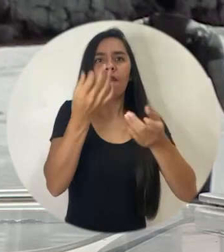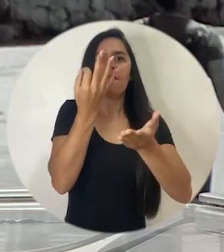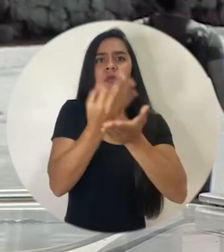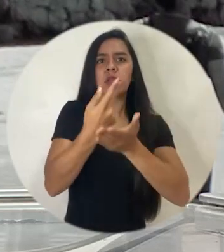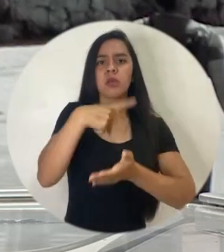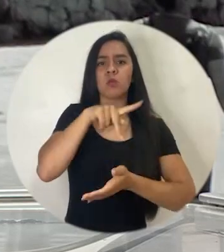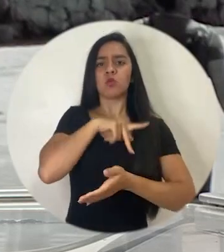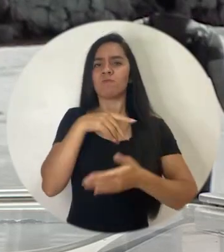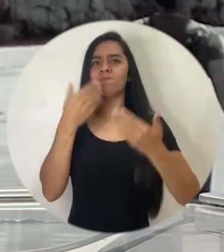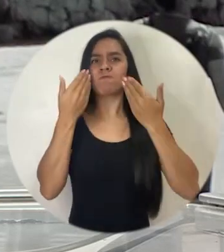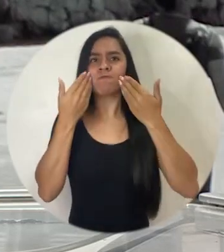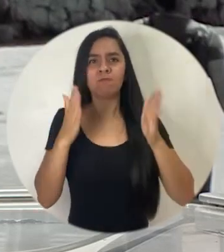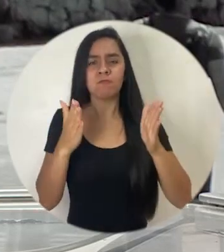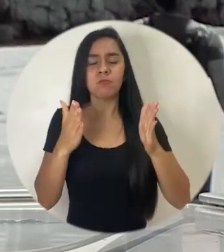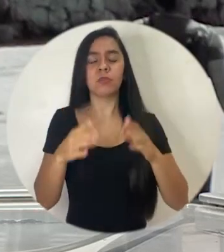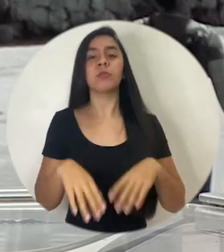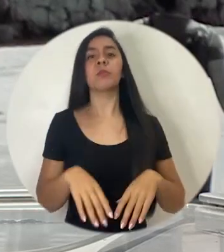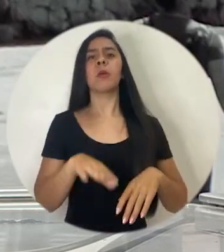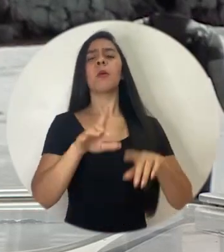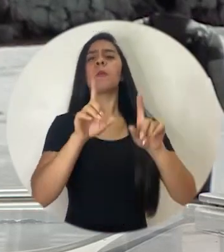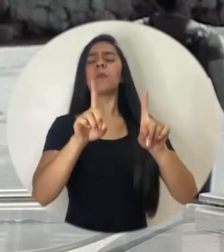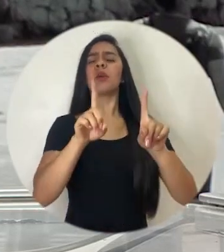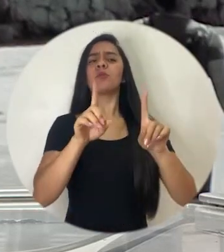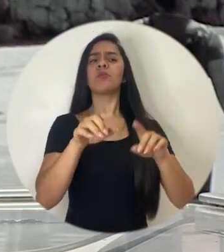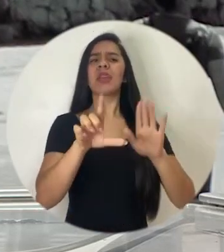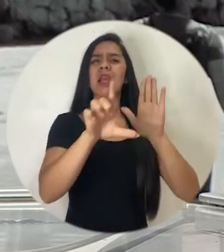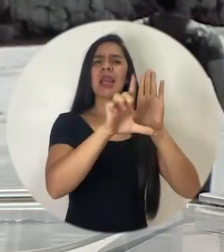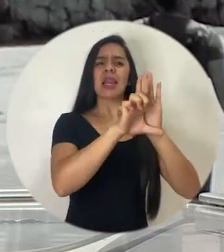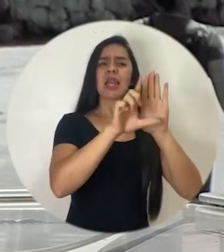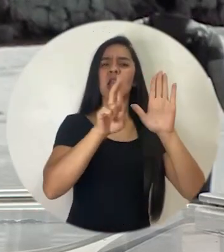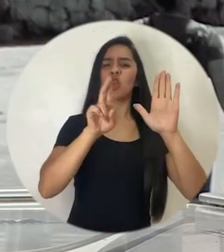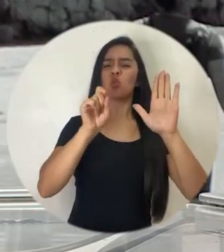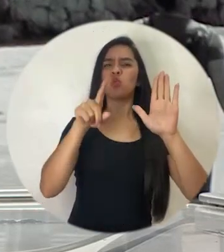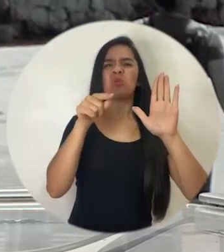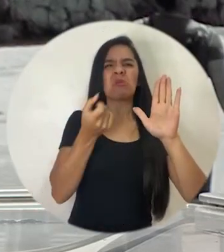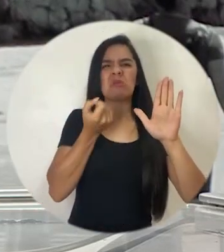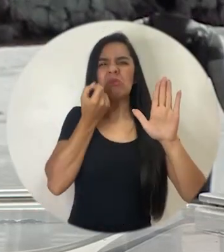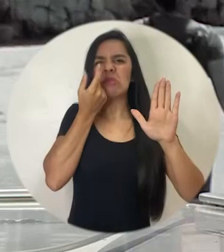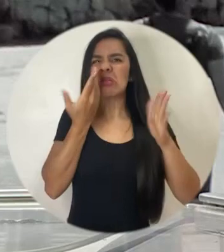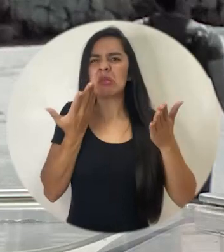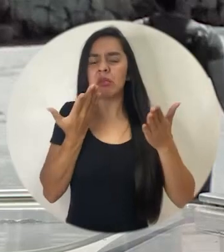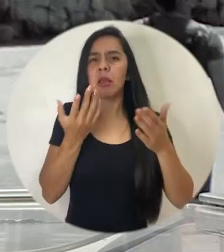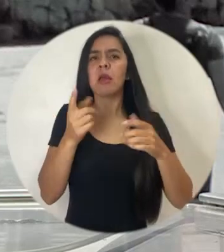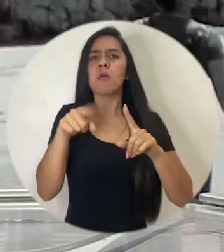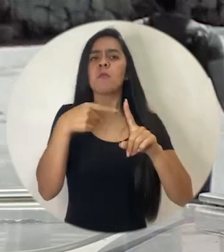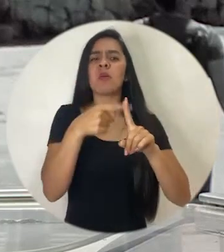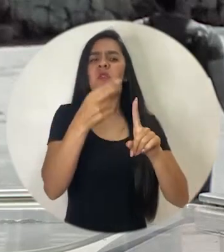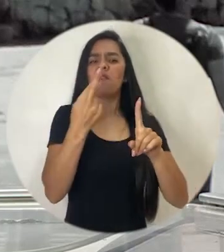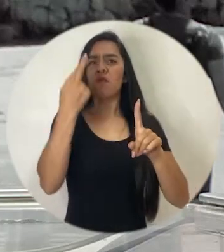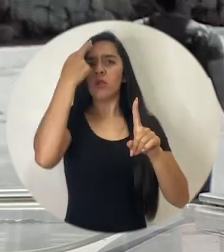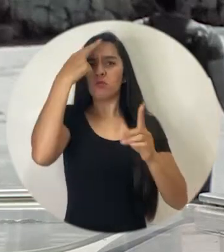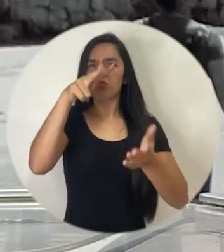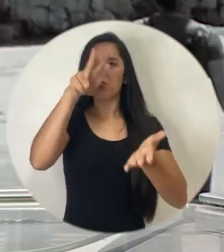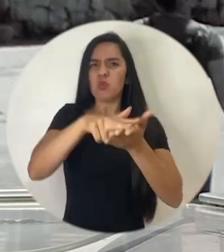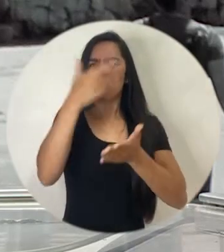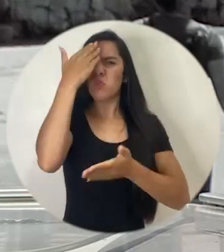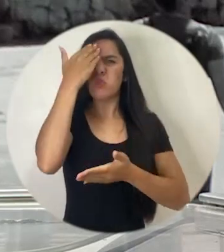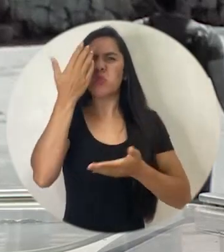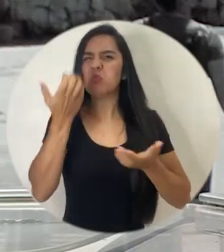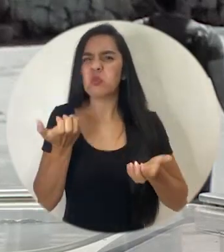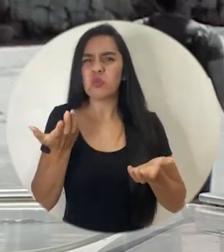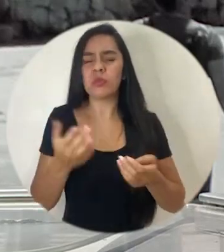Ahora, ¿qué entendemos por ley de usura y cuál fue el motivo por el cual se aprobó?